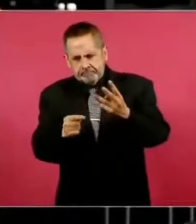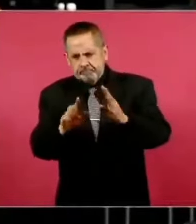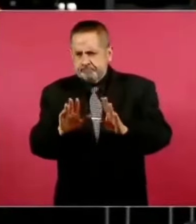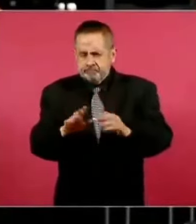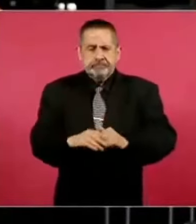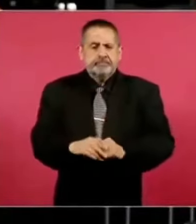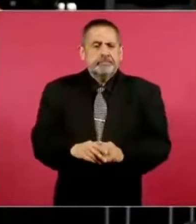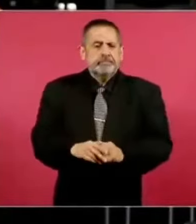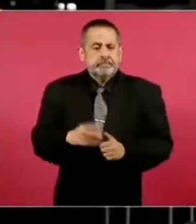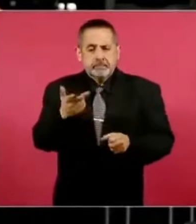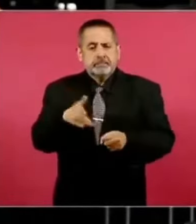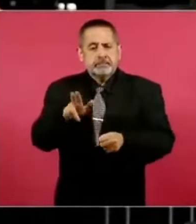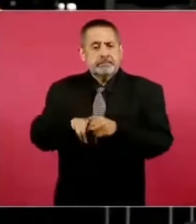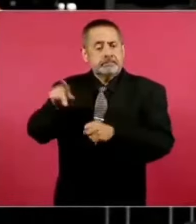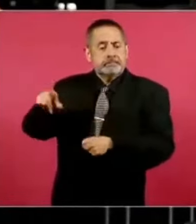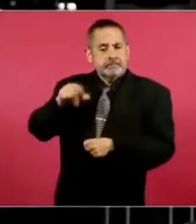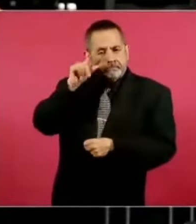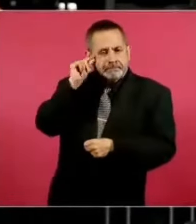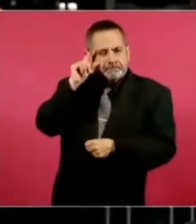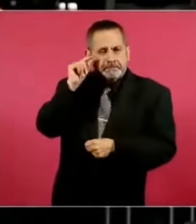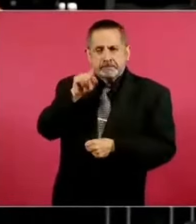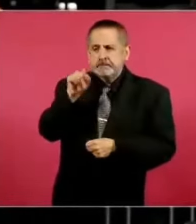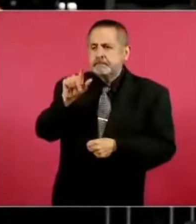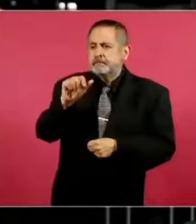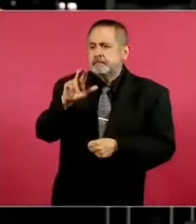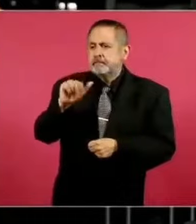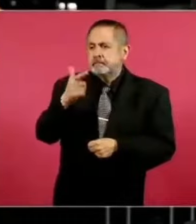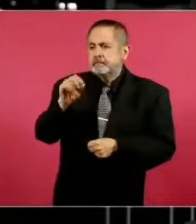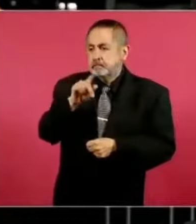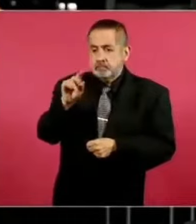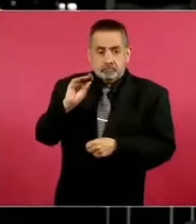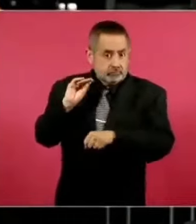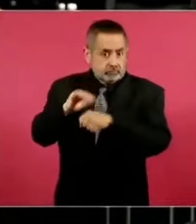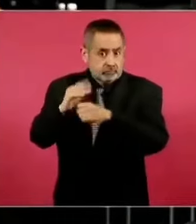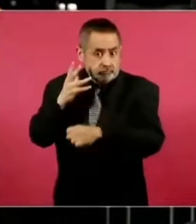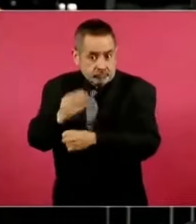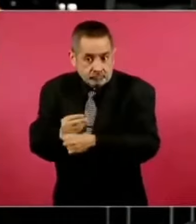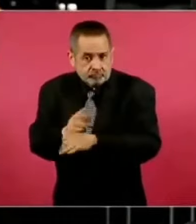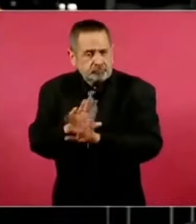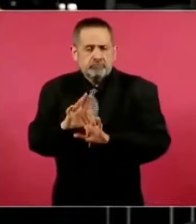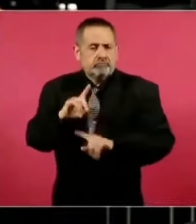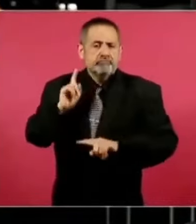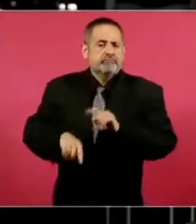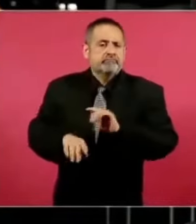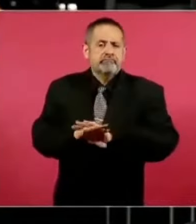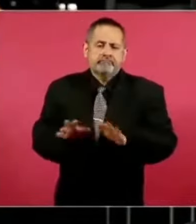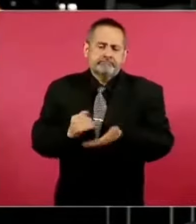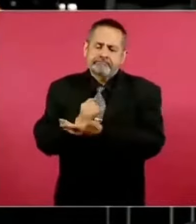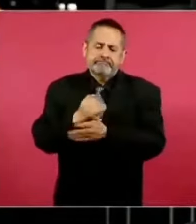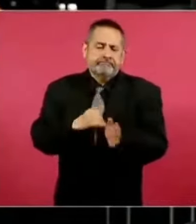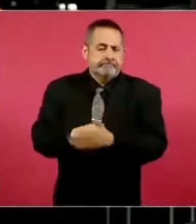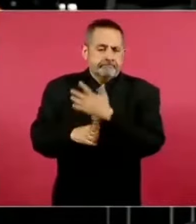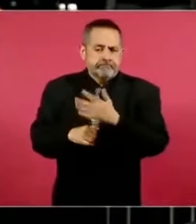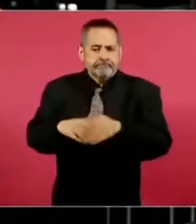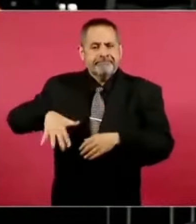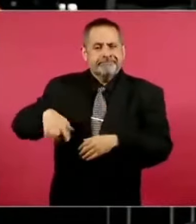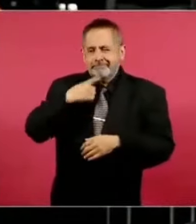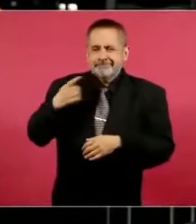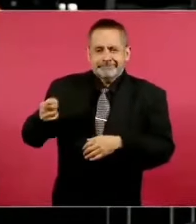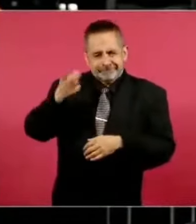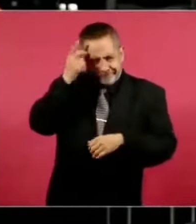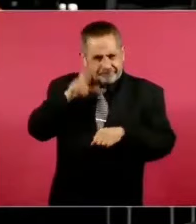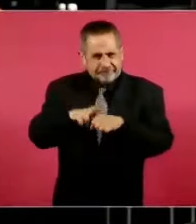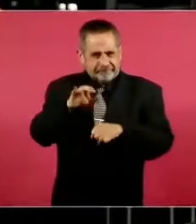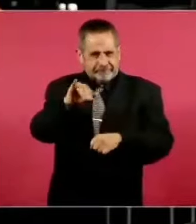¿El hospital Zaragoza está incluido o ese ya se descartó, que es parte de lo que decía el director del IMSS?